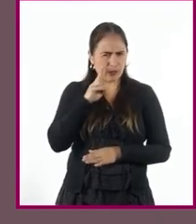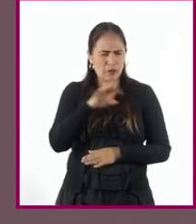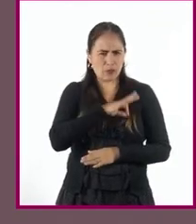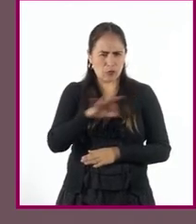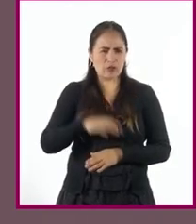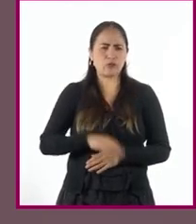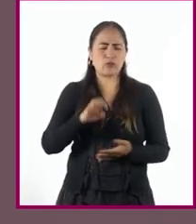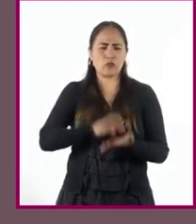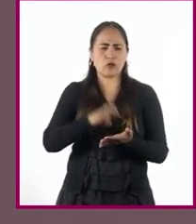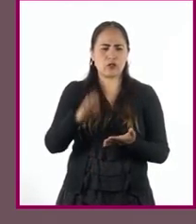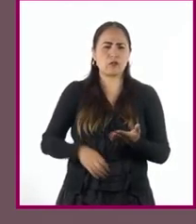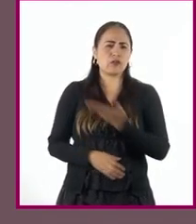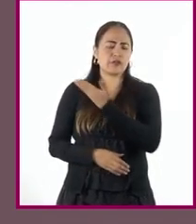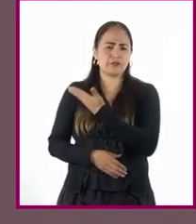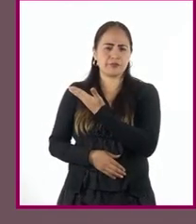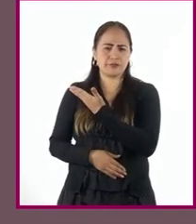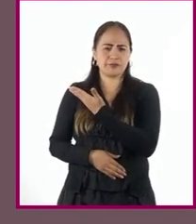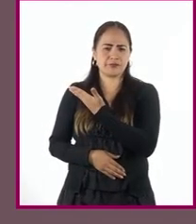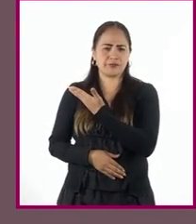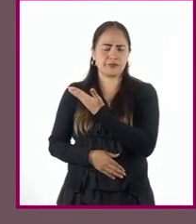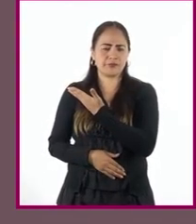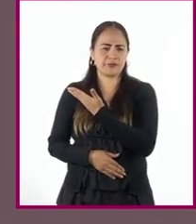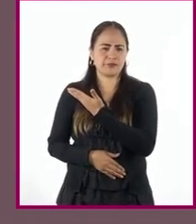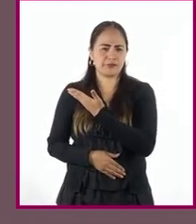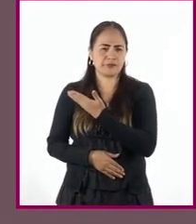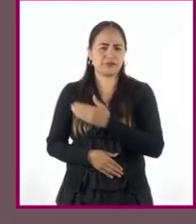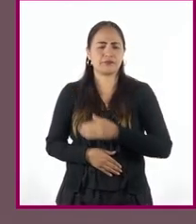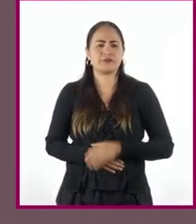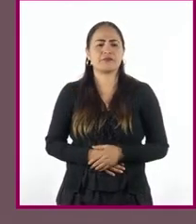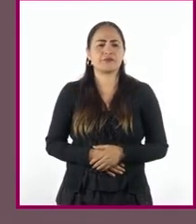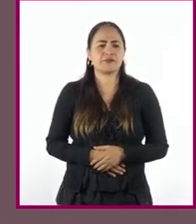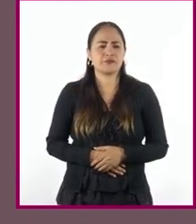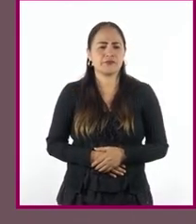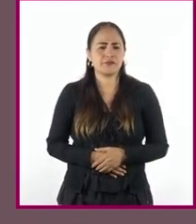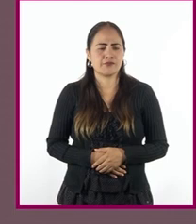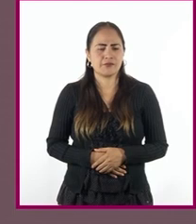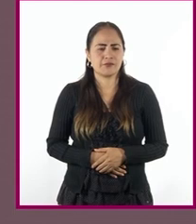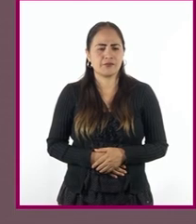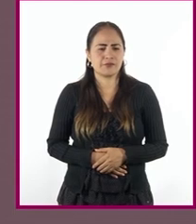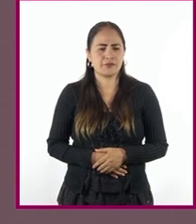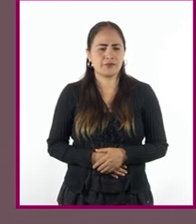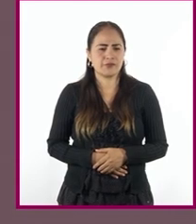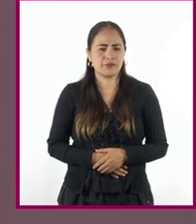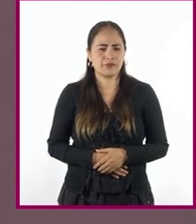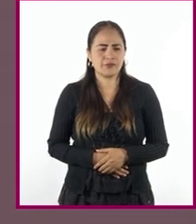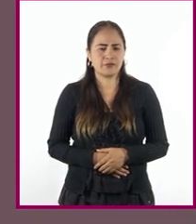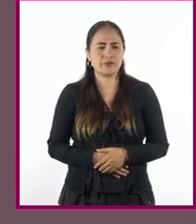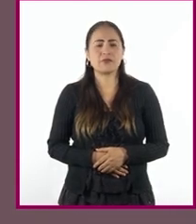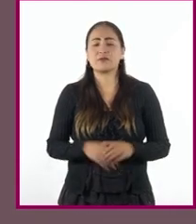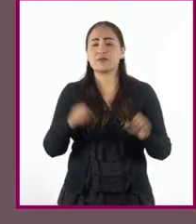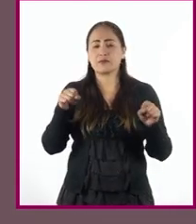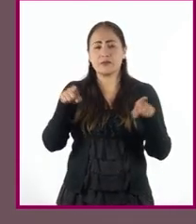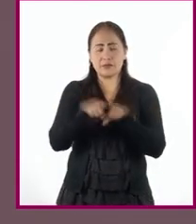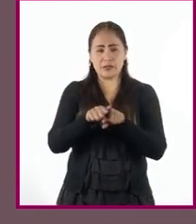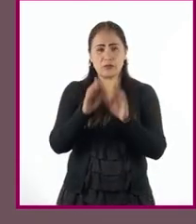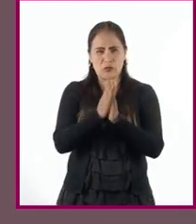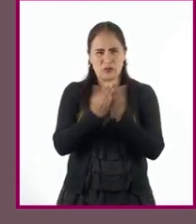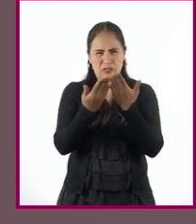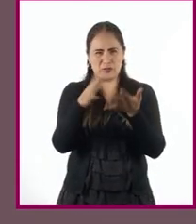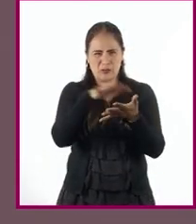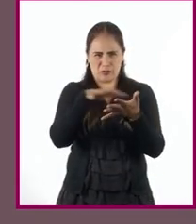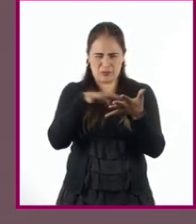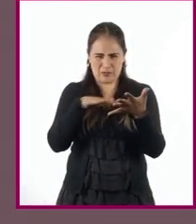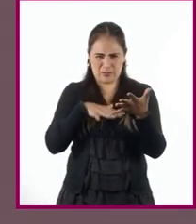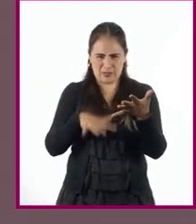tomo 3 de la historia de la vida cotidiana en México coordinado por Pilar Gonzalo. También pueden consultar los